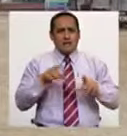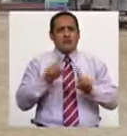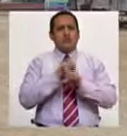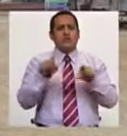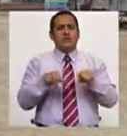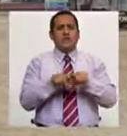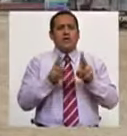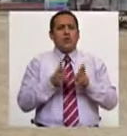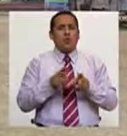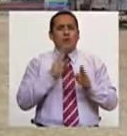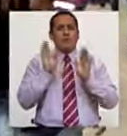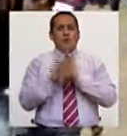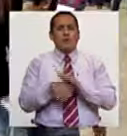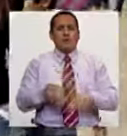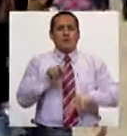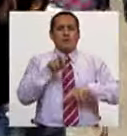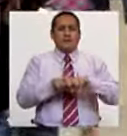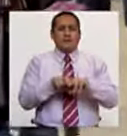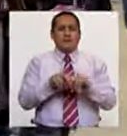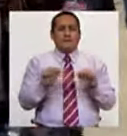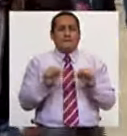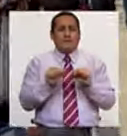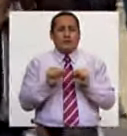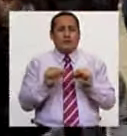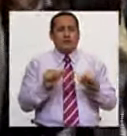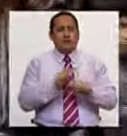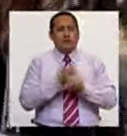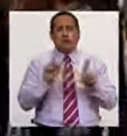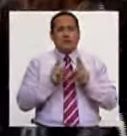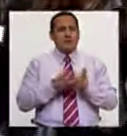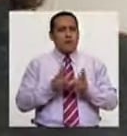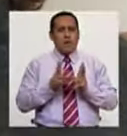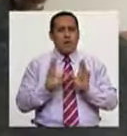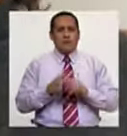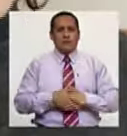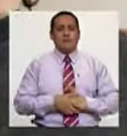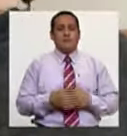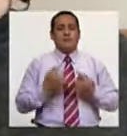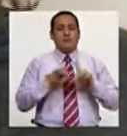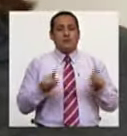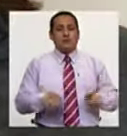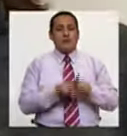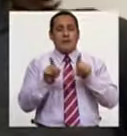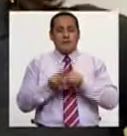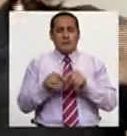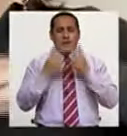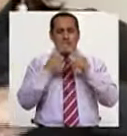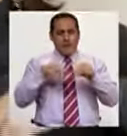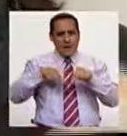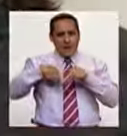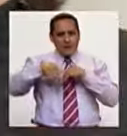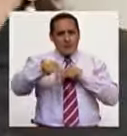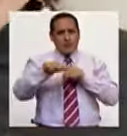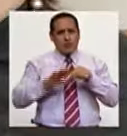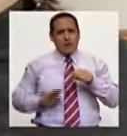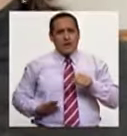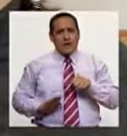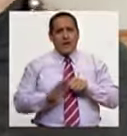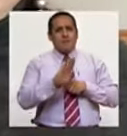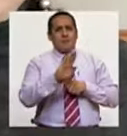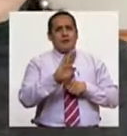estar. No es igualito como estar sobre cemento. No, pues, no es lo mismo. Pero también hay veredas, hay